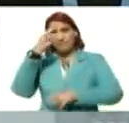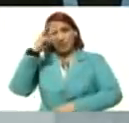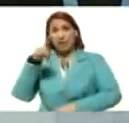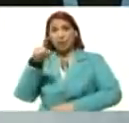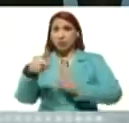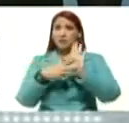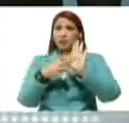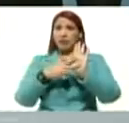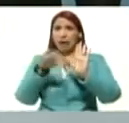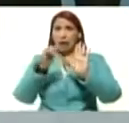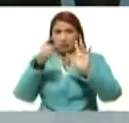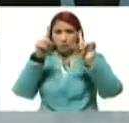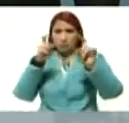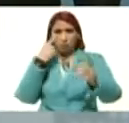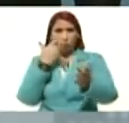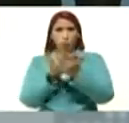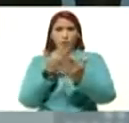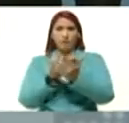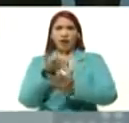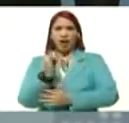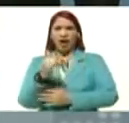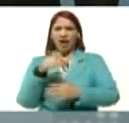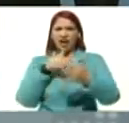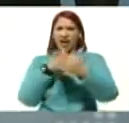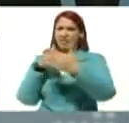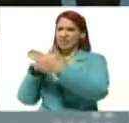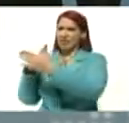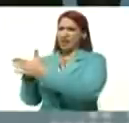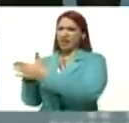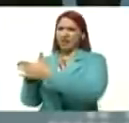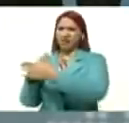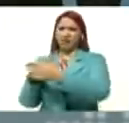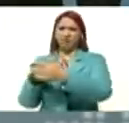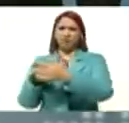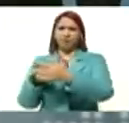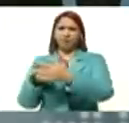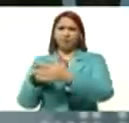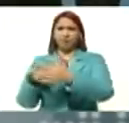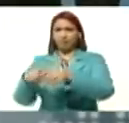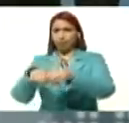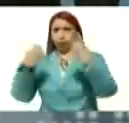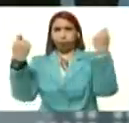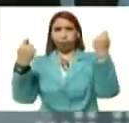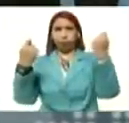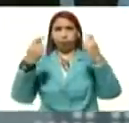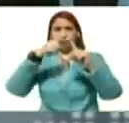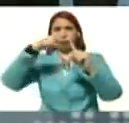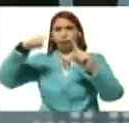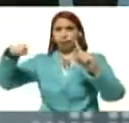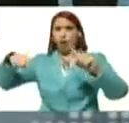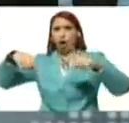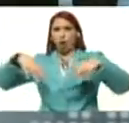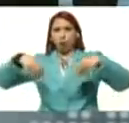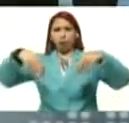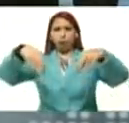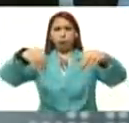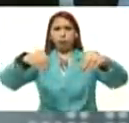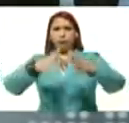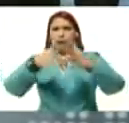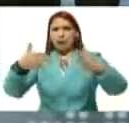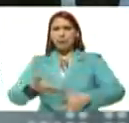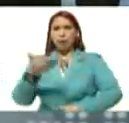ahí están las pruebas, un ataque, contra una estación, eléctrica, de gran importancia, de Aragua,